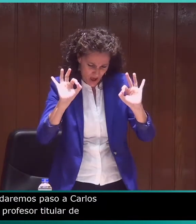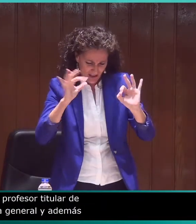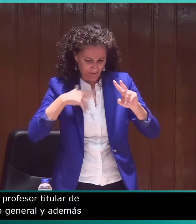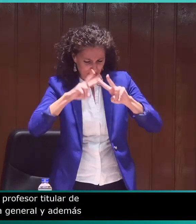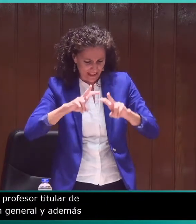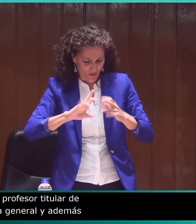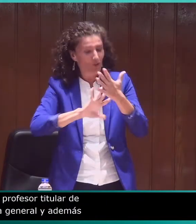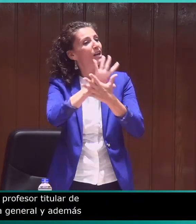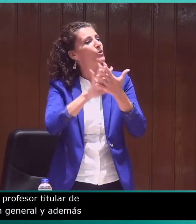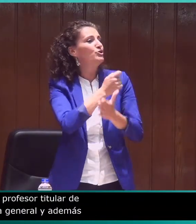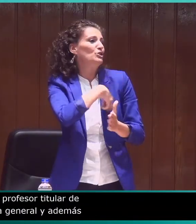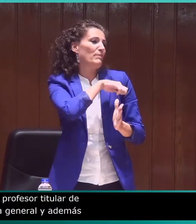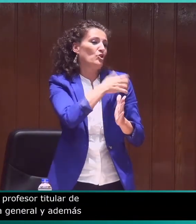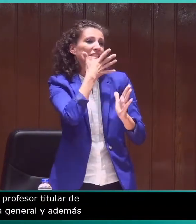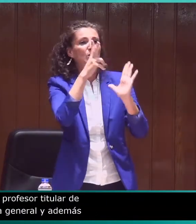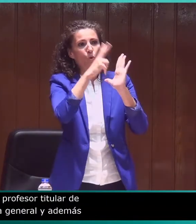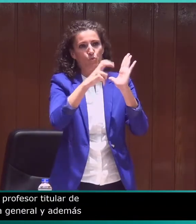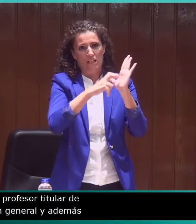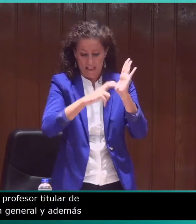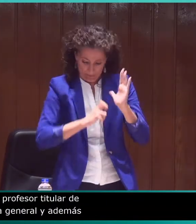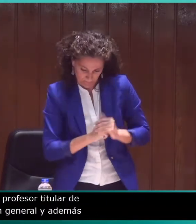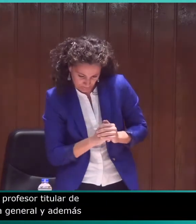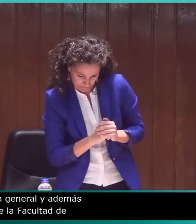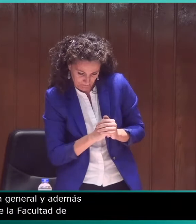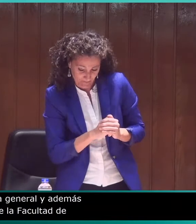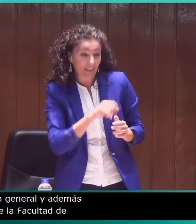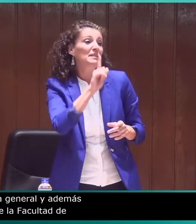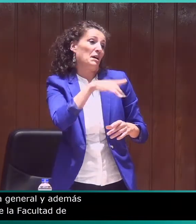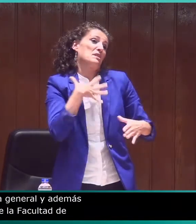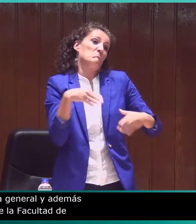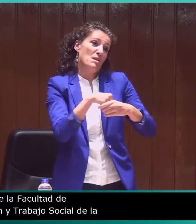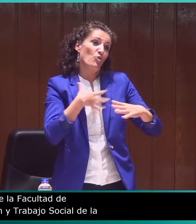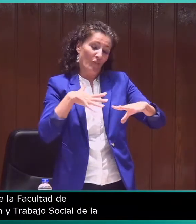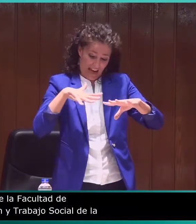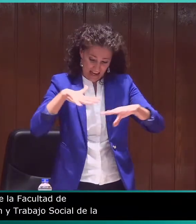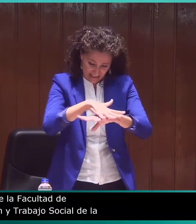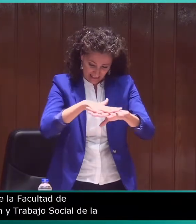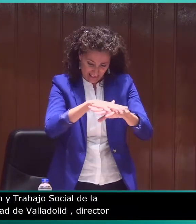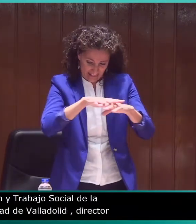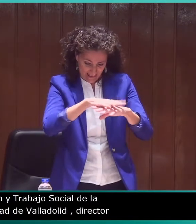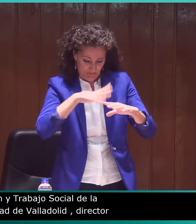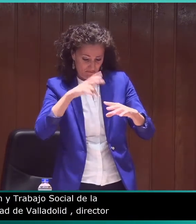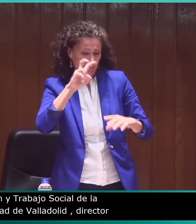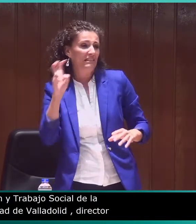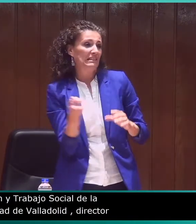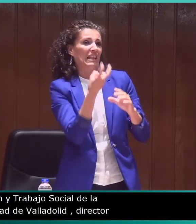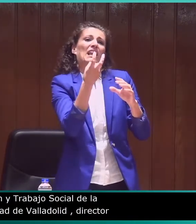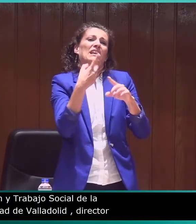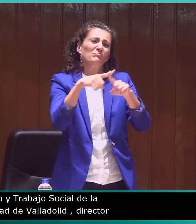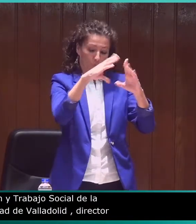de la Unidad Singular de Investigación sobre Lengua de Signos Española, USILSE. Y miembro de la Red